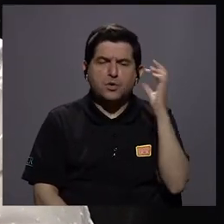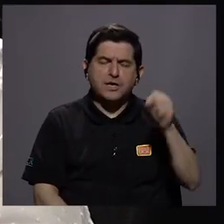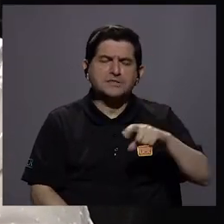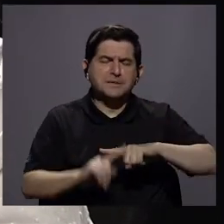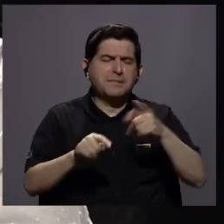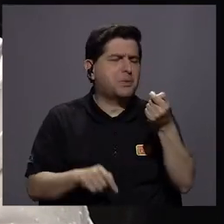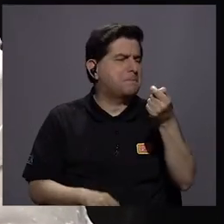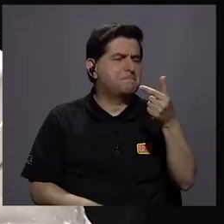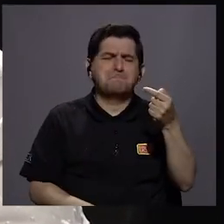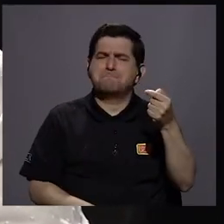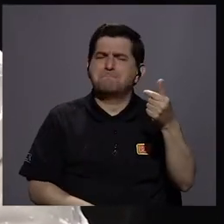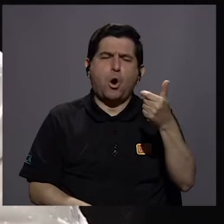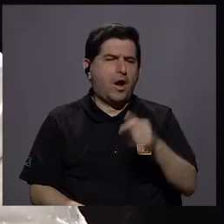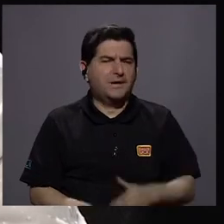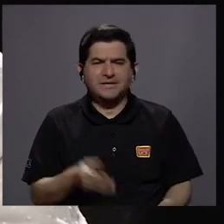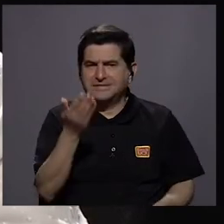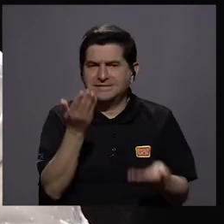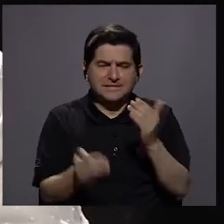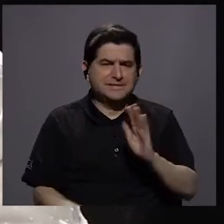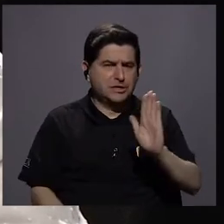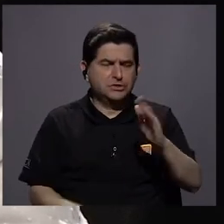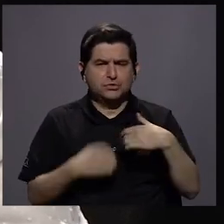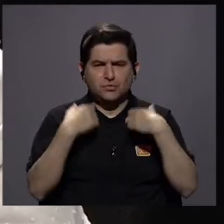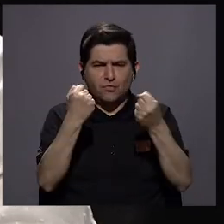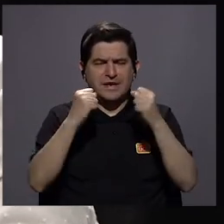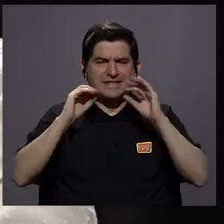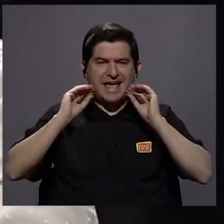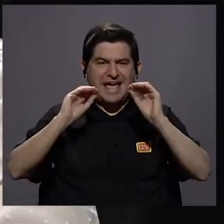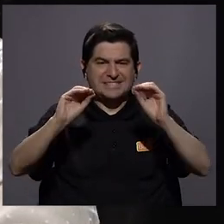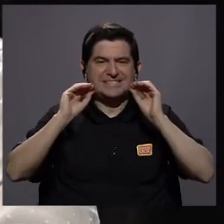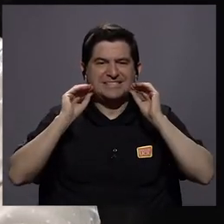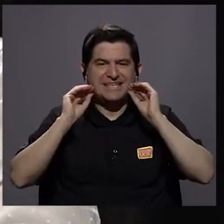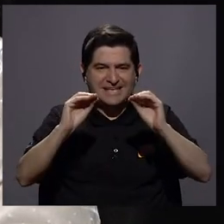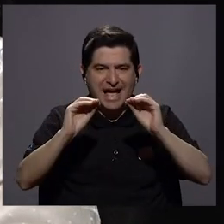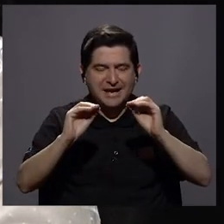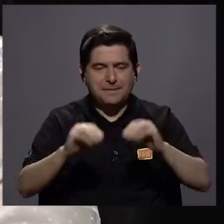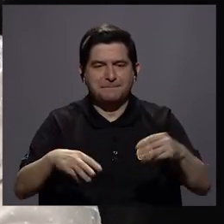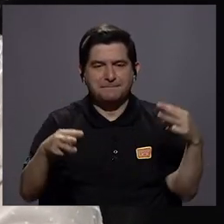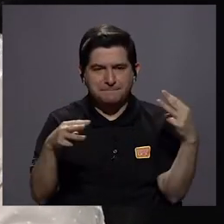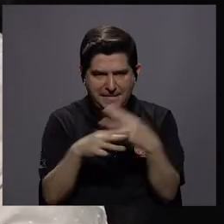poquitas, muy poquitas, que su fuente es enseñanza de la matemática.